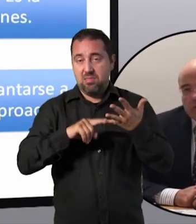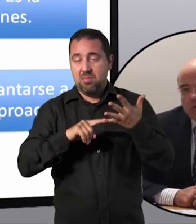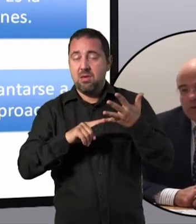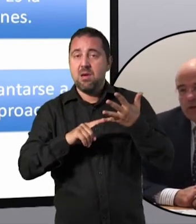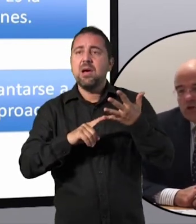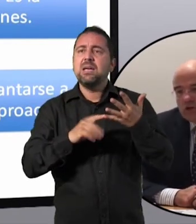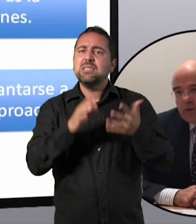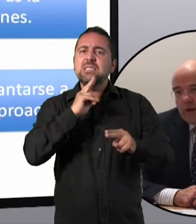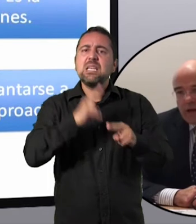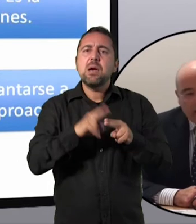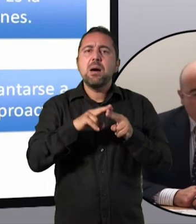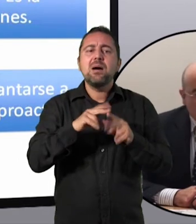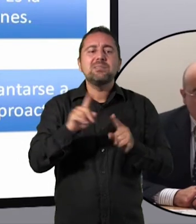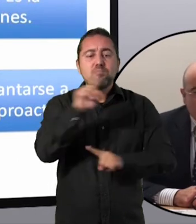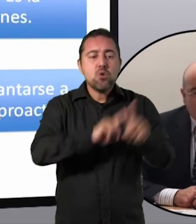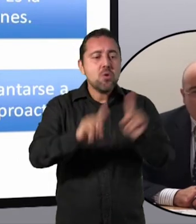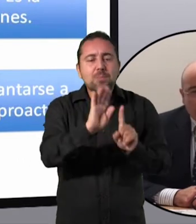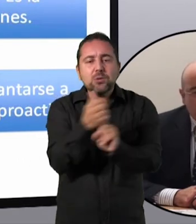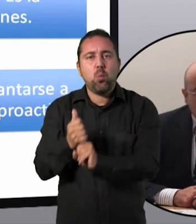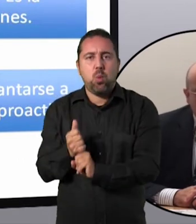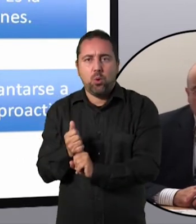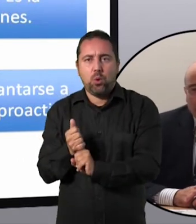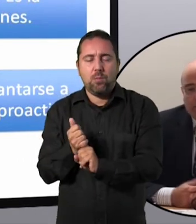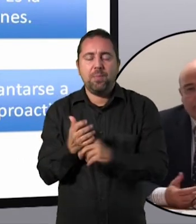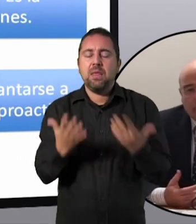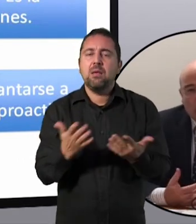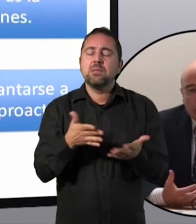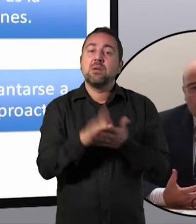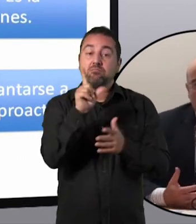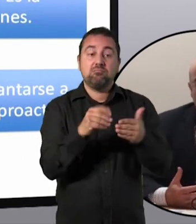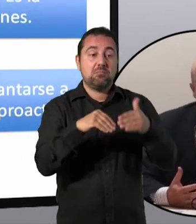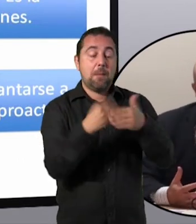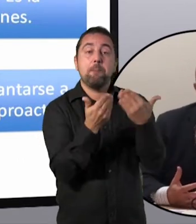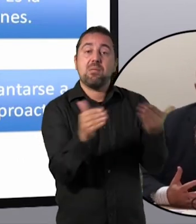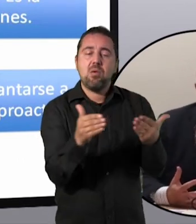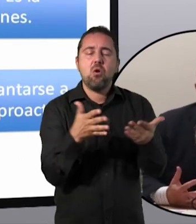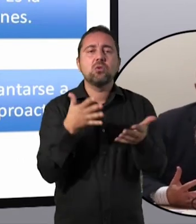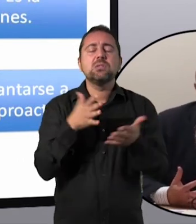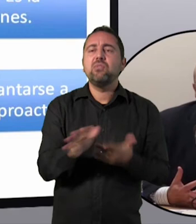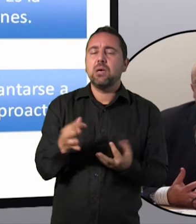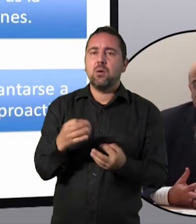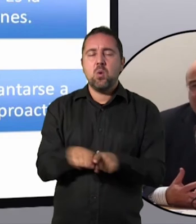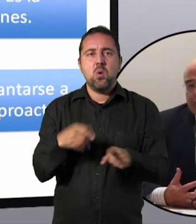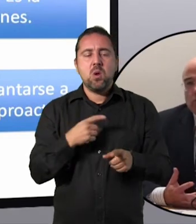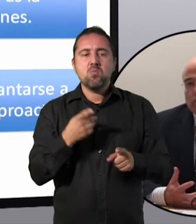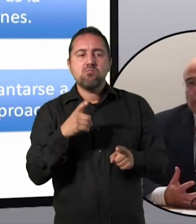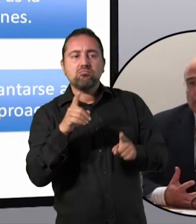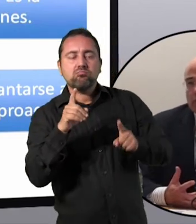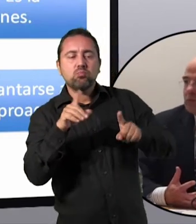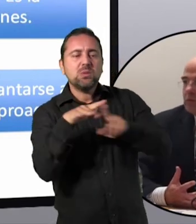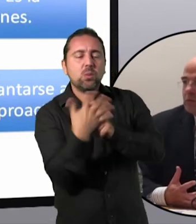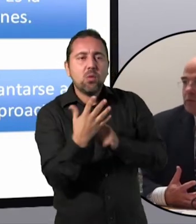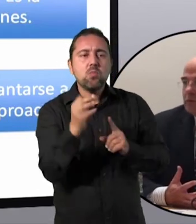un emprendedor no se va a querer parar ante un problema. Tenemos que idear siempre